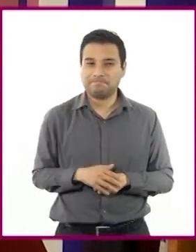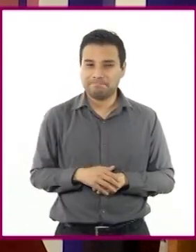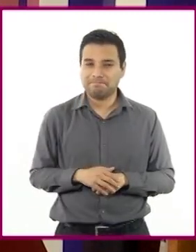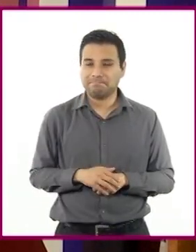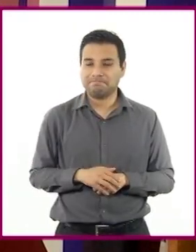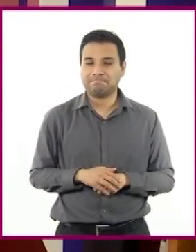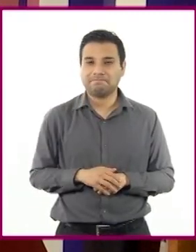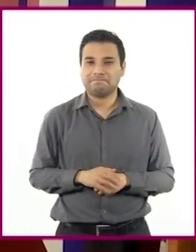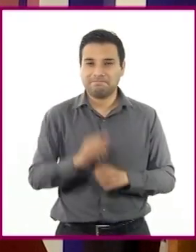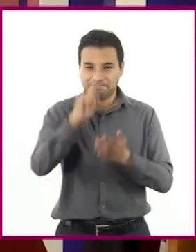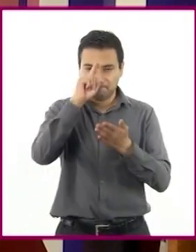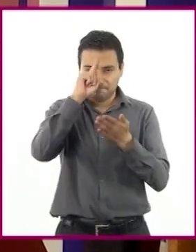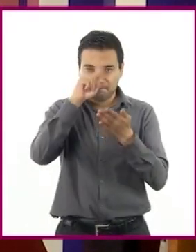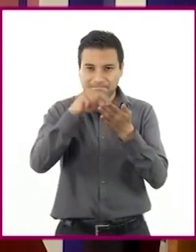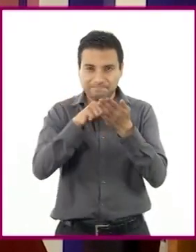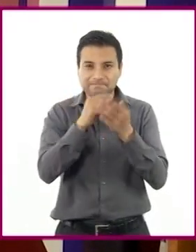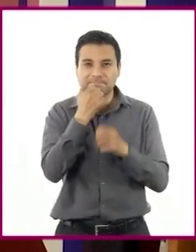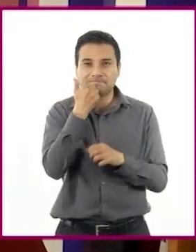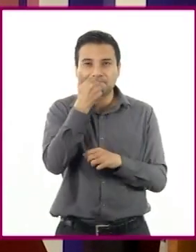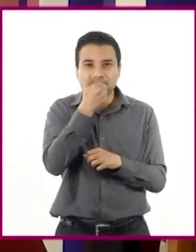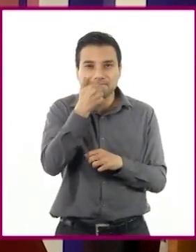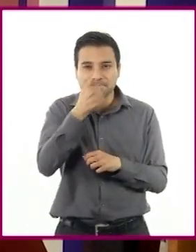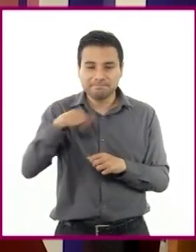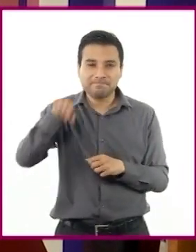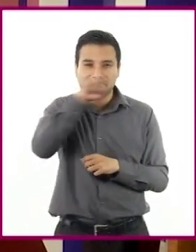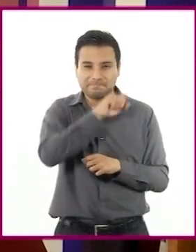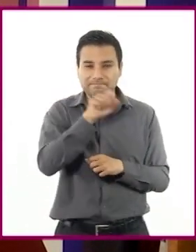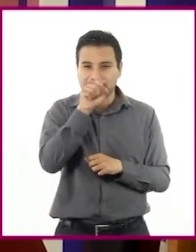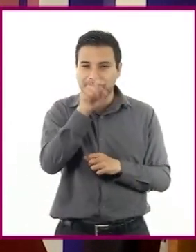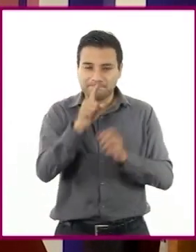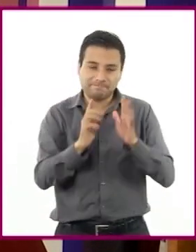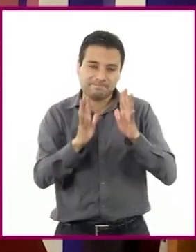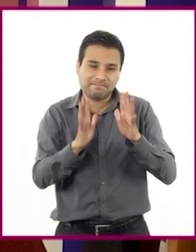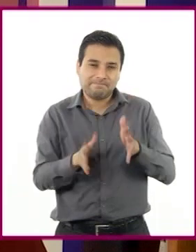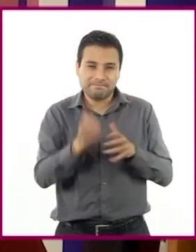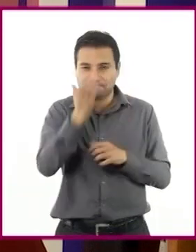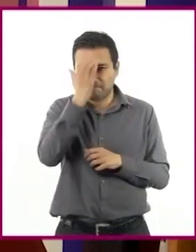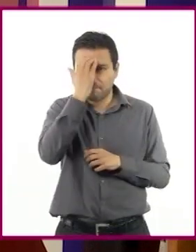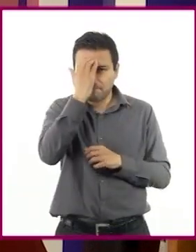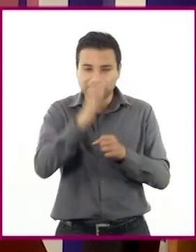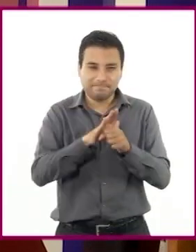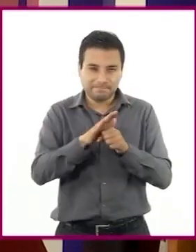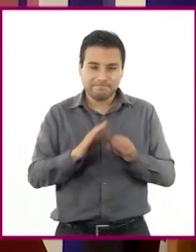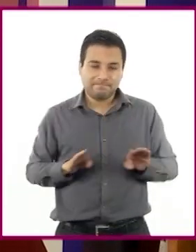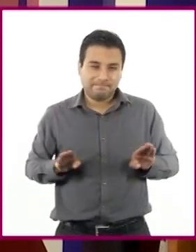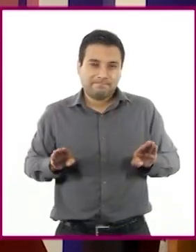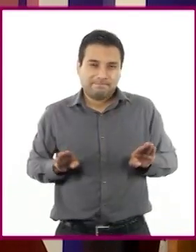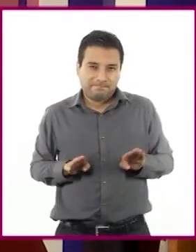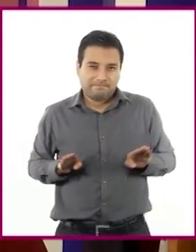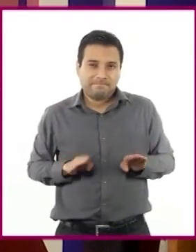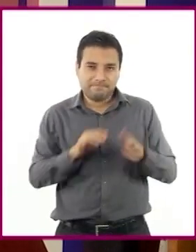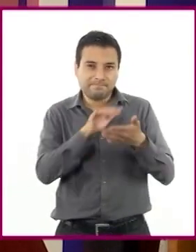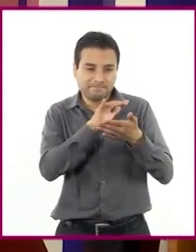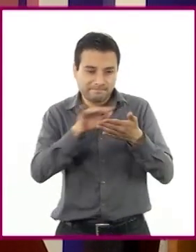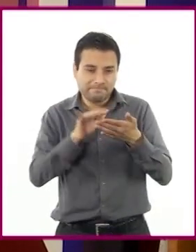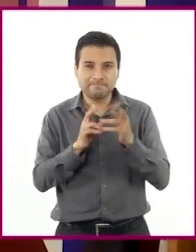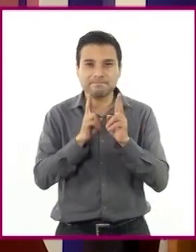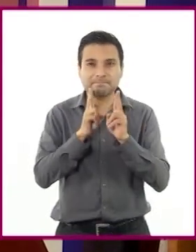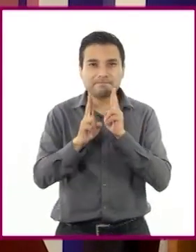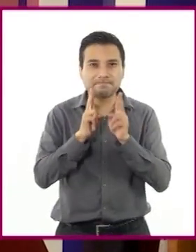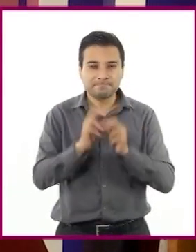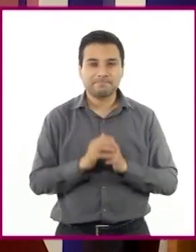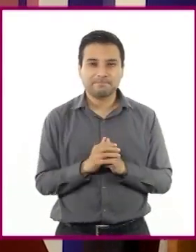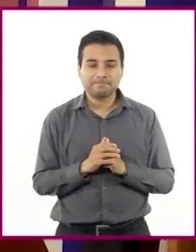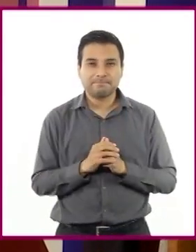segura que las alumnas y alumnos también pudieron identificar las características de este tipo de textos.